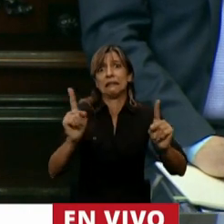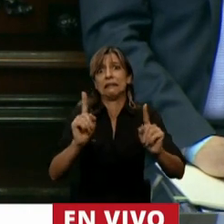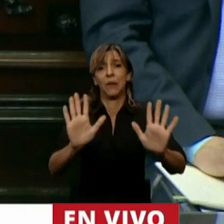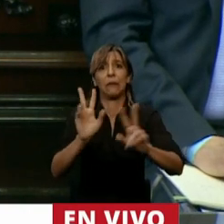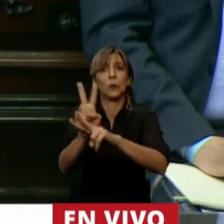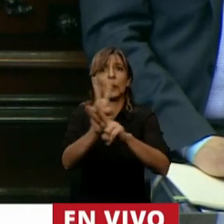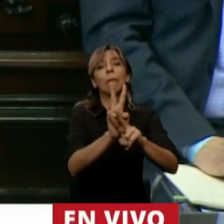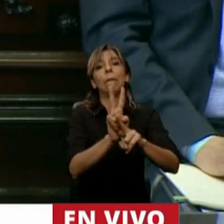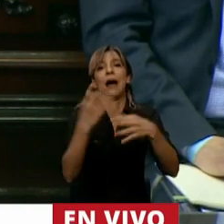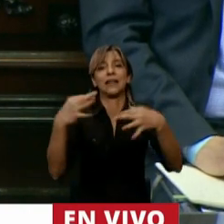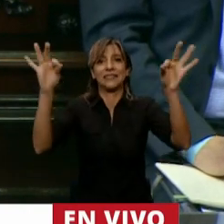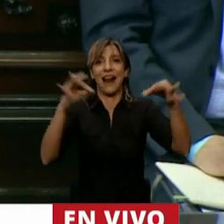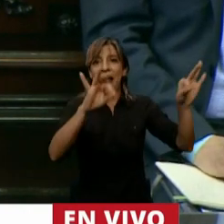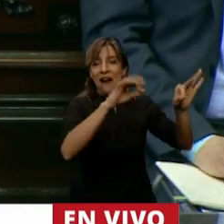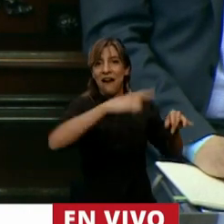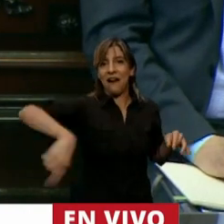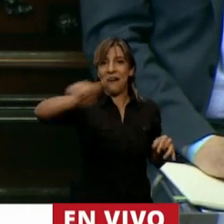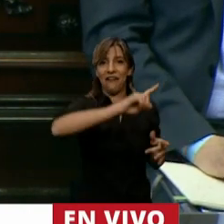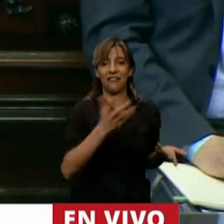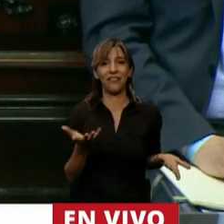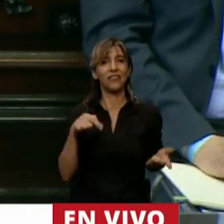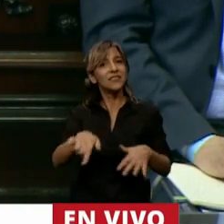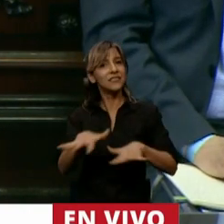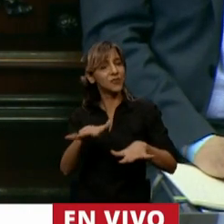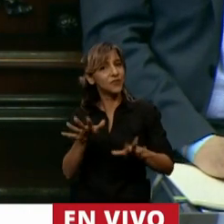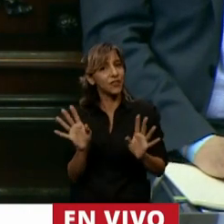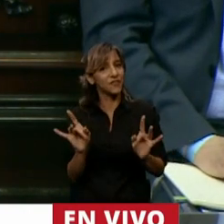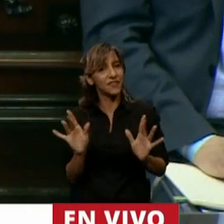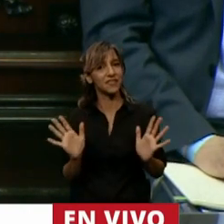vidas estamos atravesando momentos muy difíciles